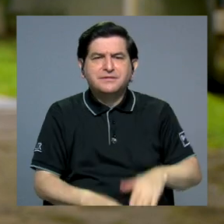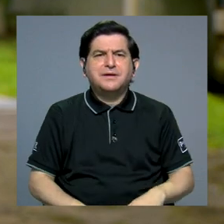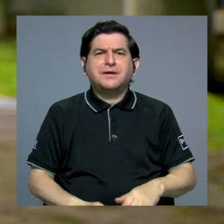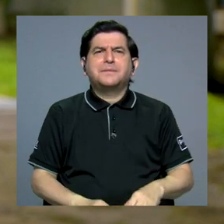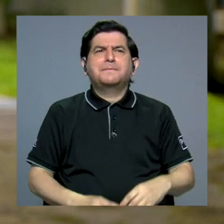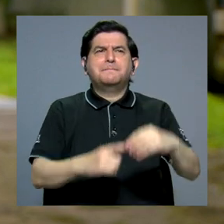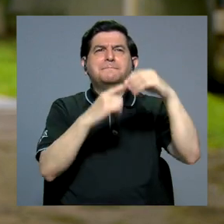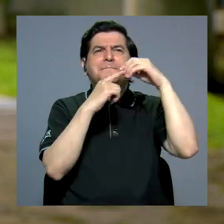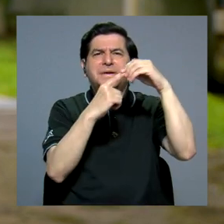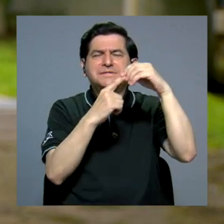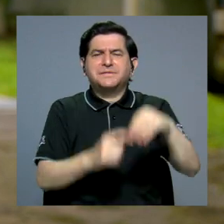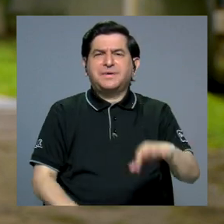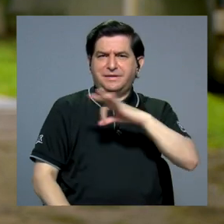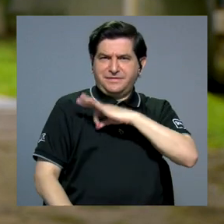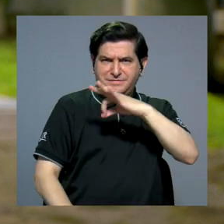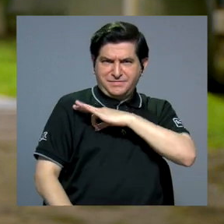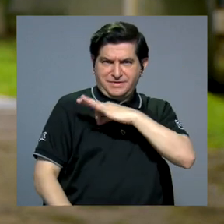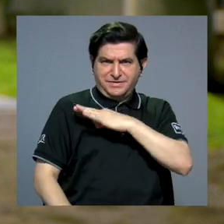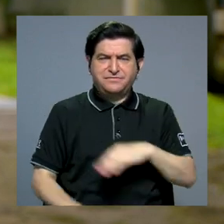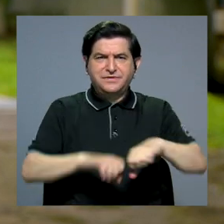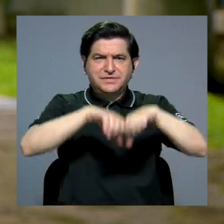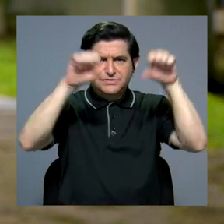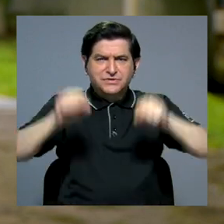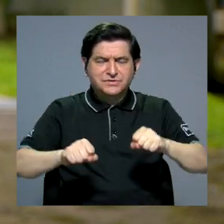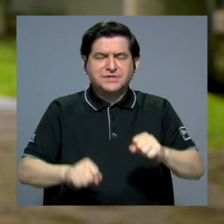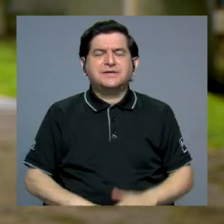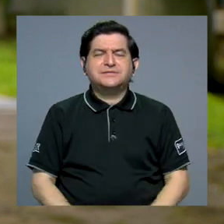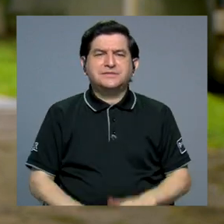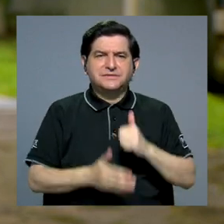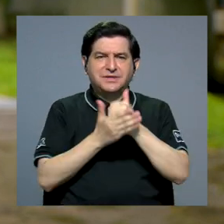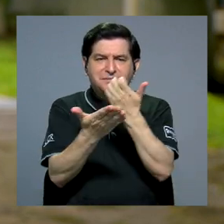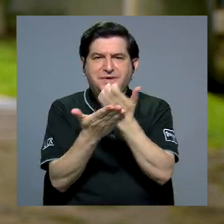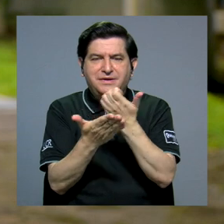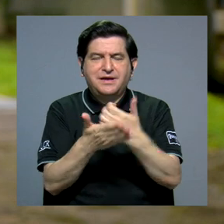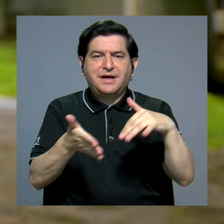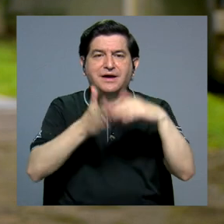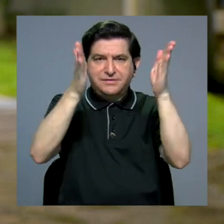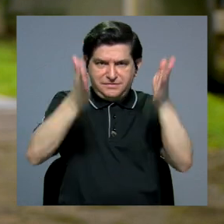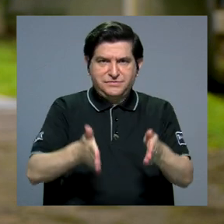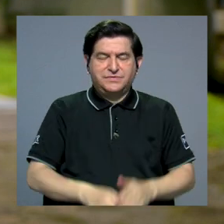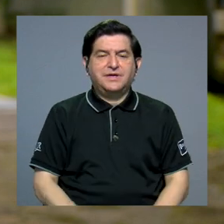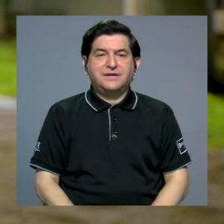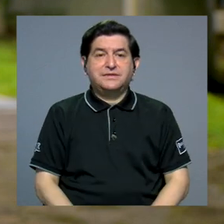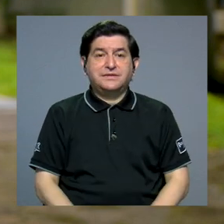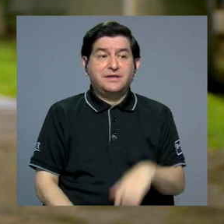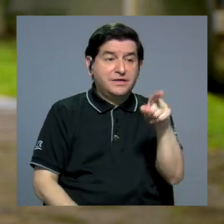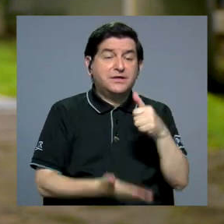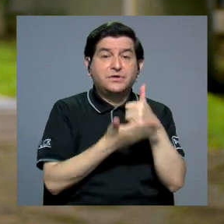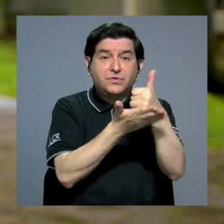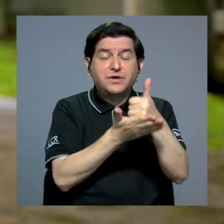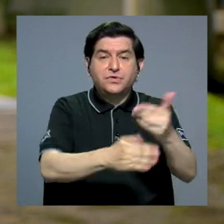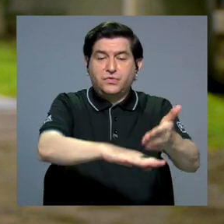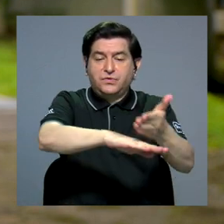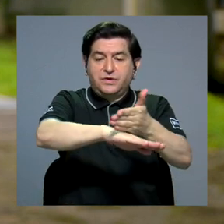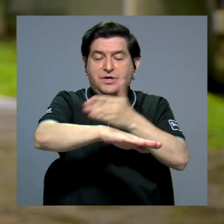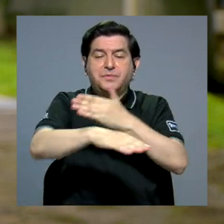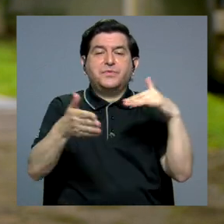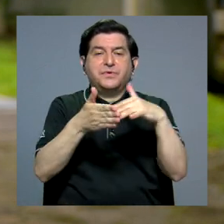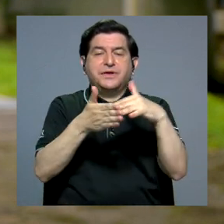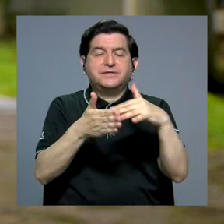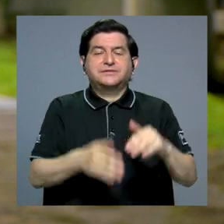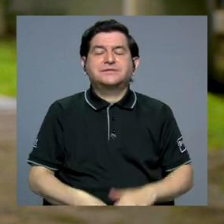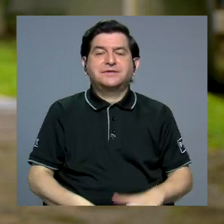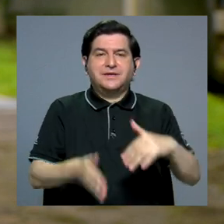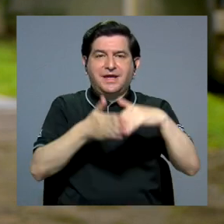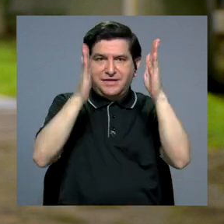los principales pluses que brinde el sistema de becas a la población estudiantil y con él se contribuye a ese avance académico de la